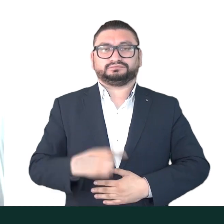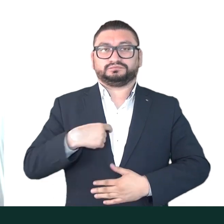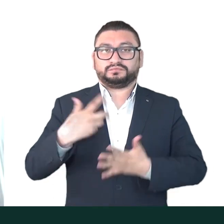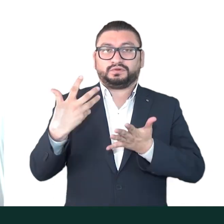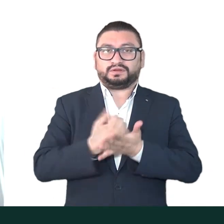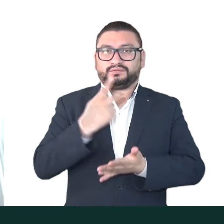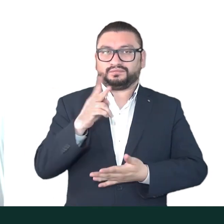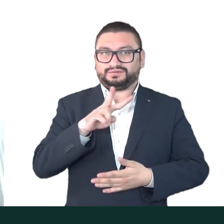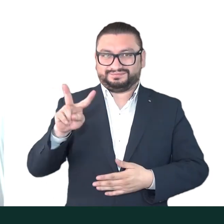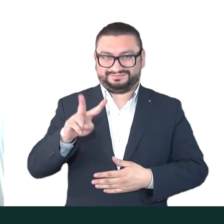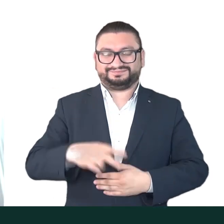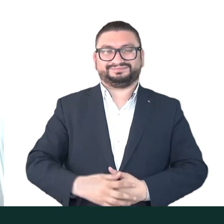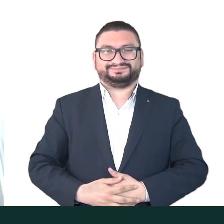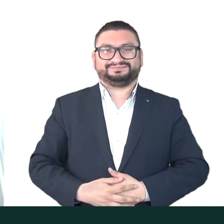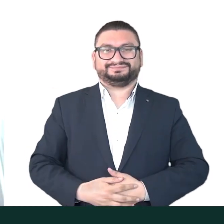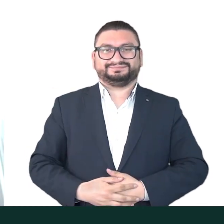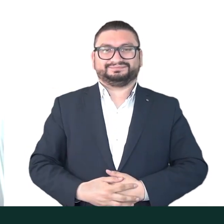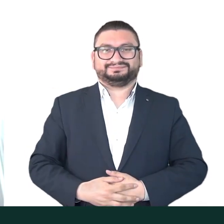Muy alta.